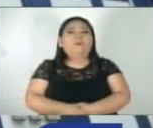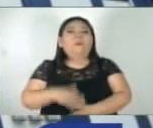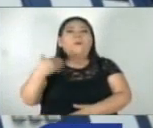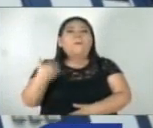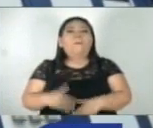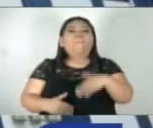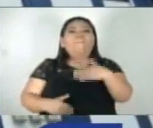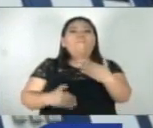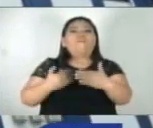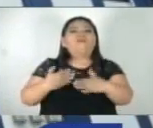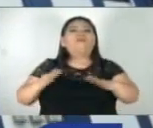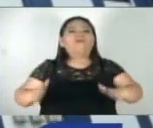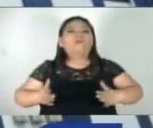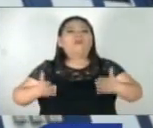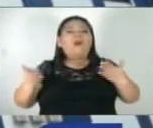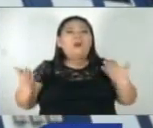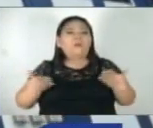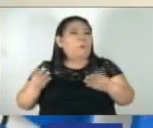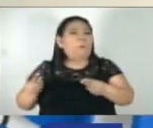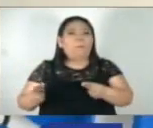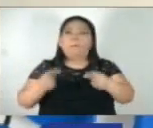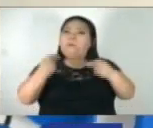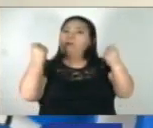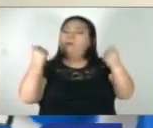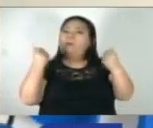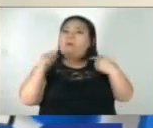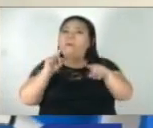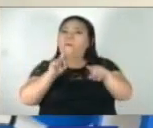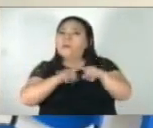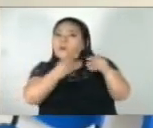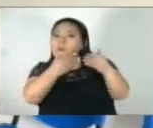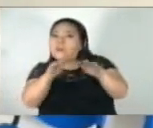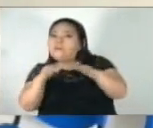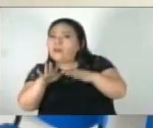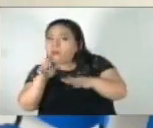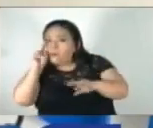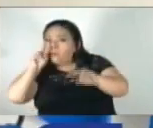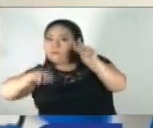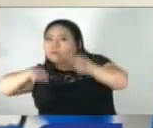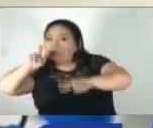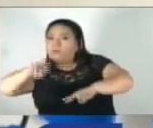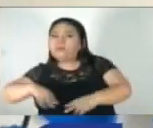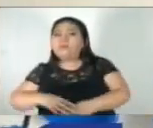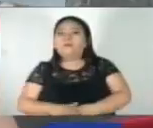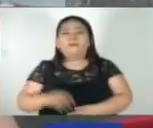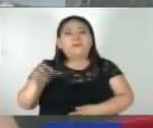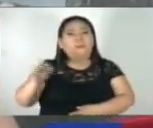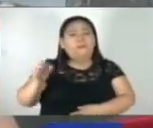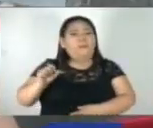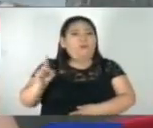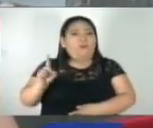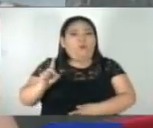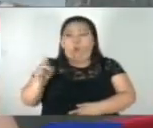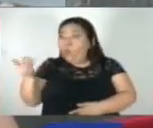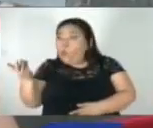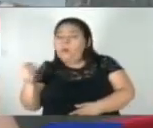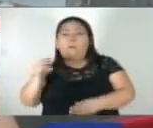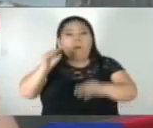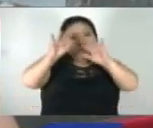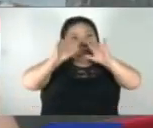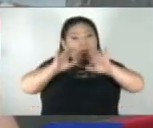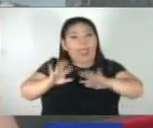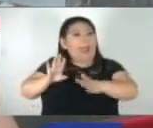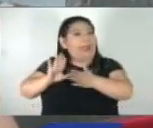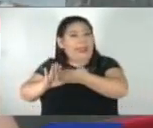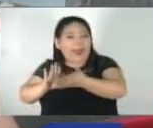trámite para la declaración de la renta es rápido, aunque cada caso es evaluado. La evaluación es totalmente gratis sin compromiso, para